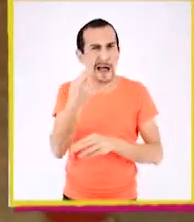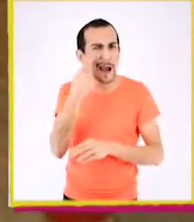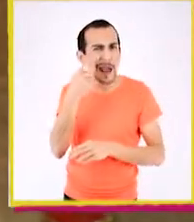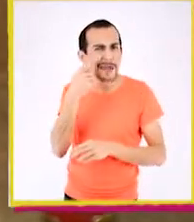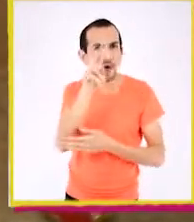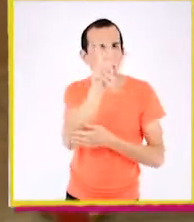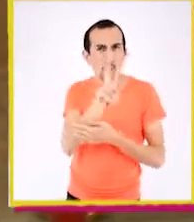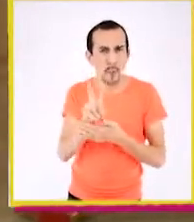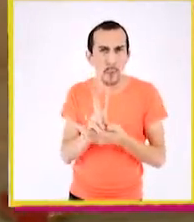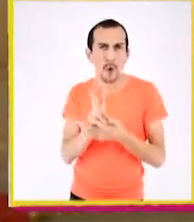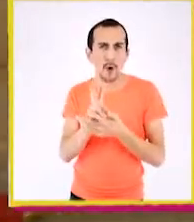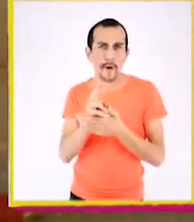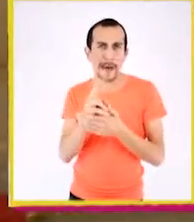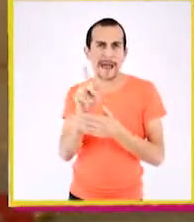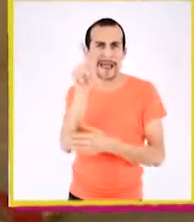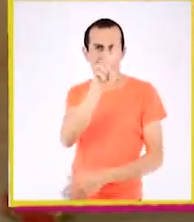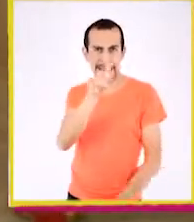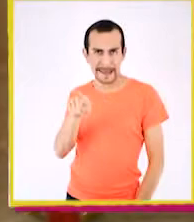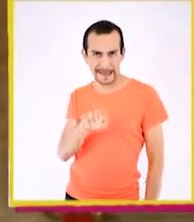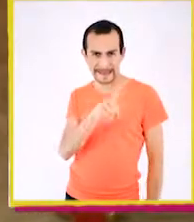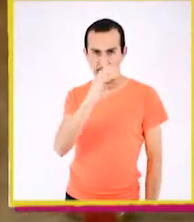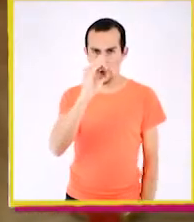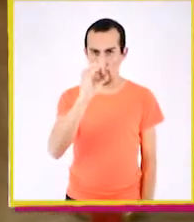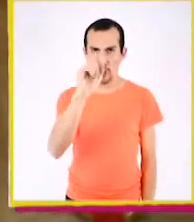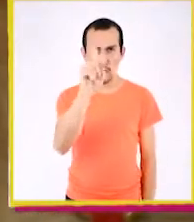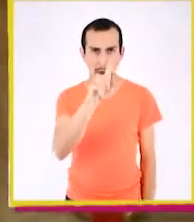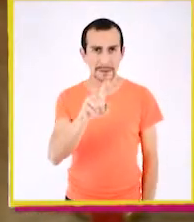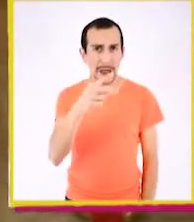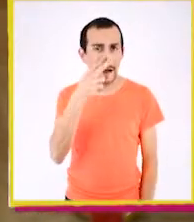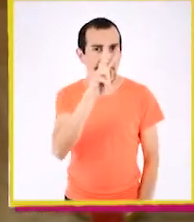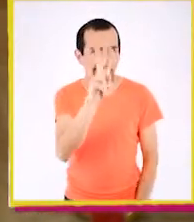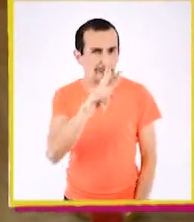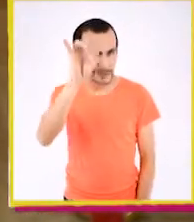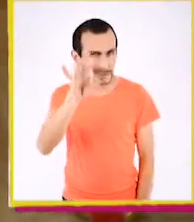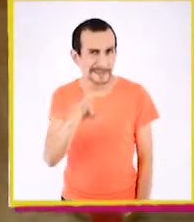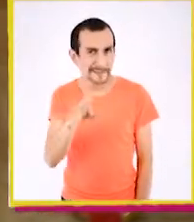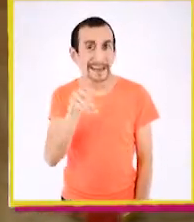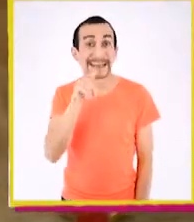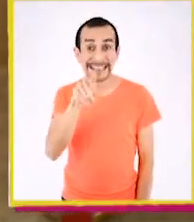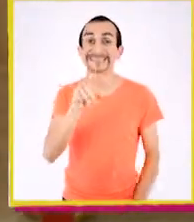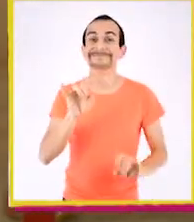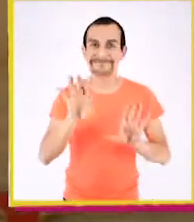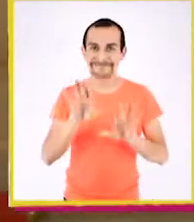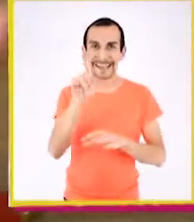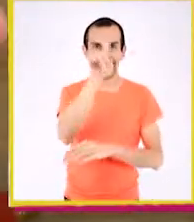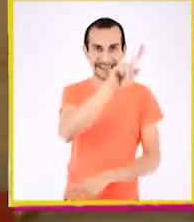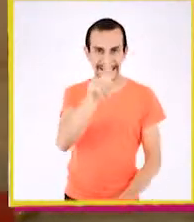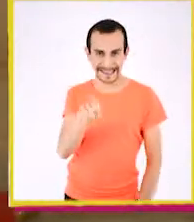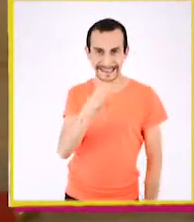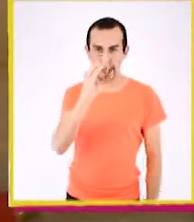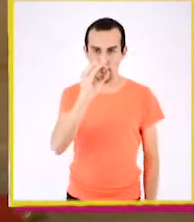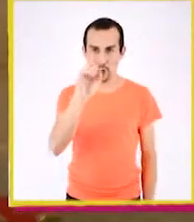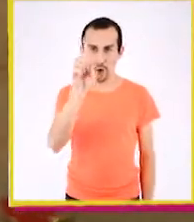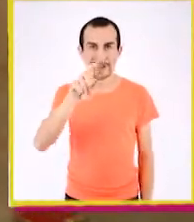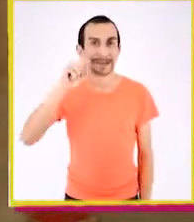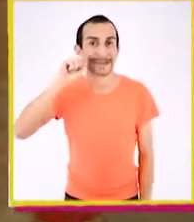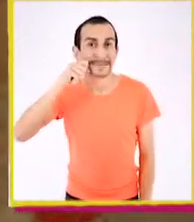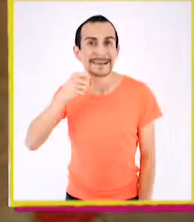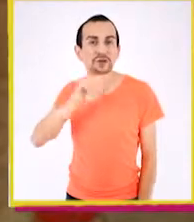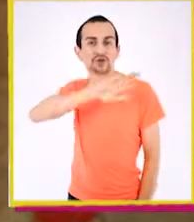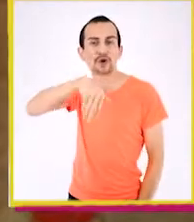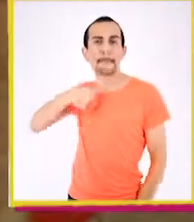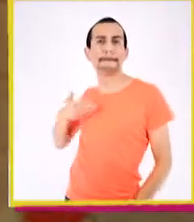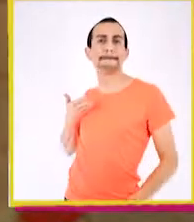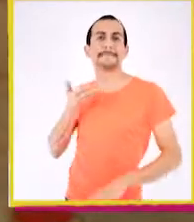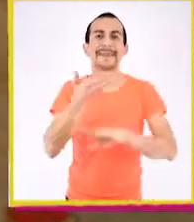escuchado alguna vez la expresión SOS? ¡Así es! SOS significa